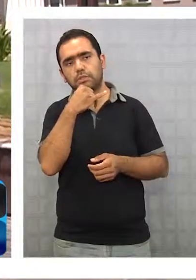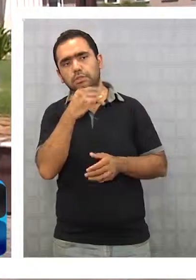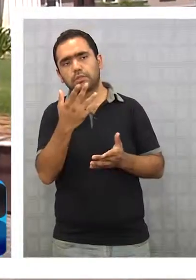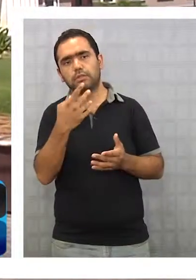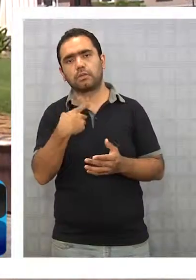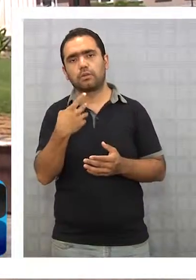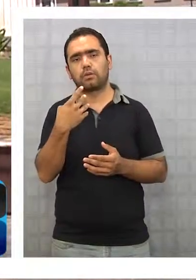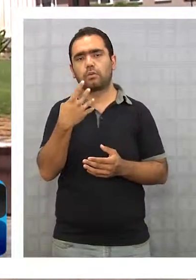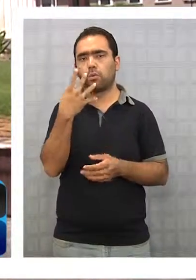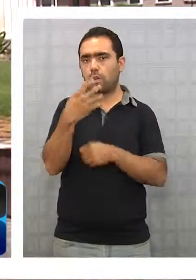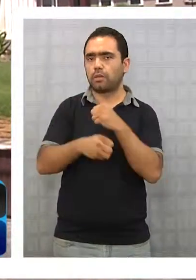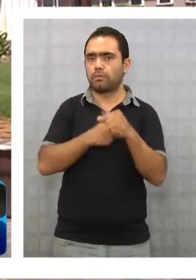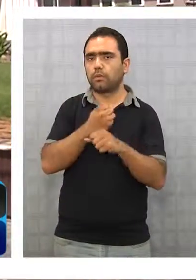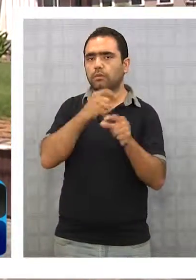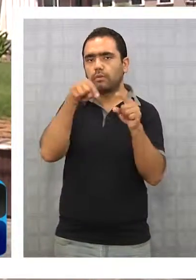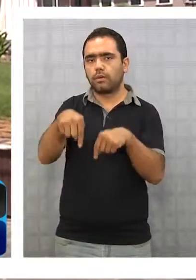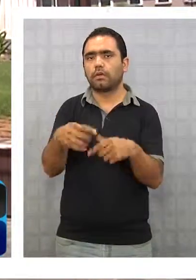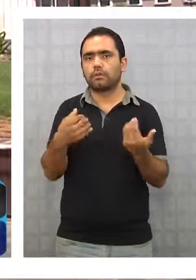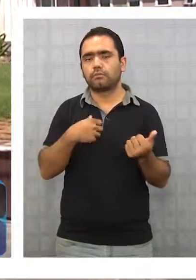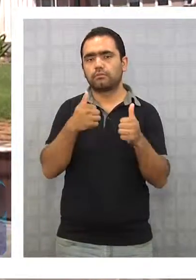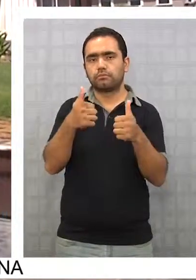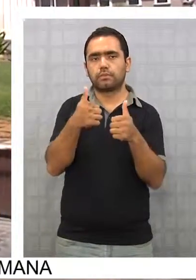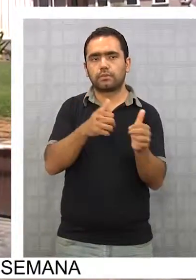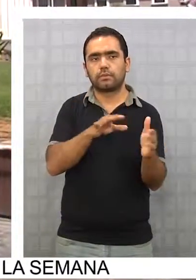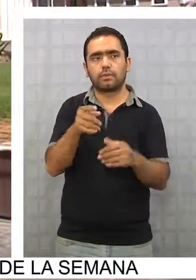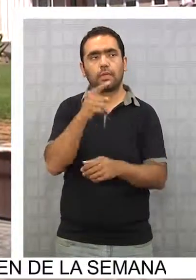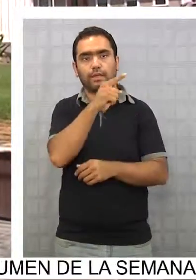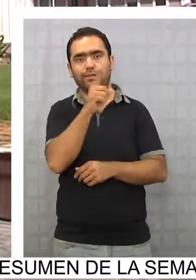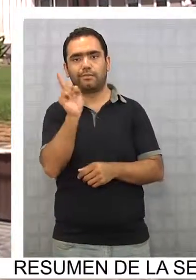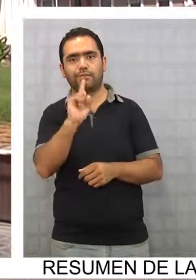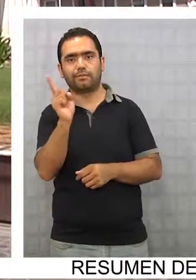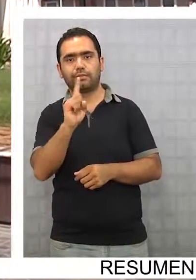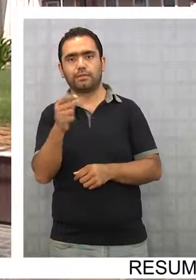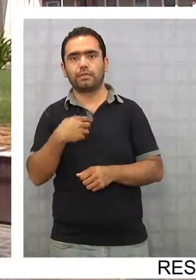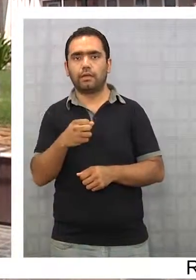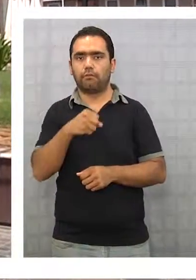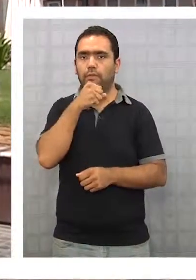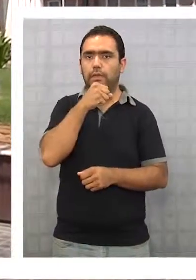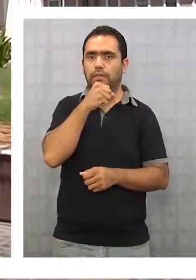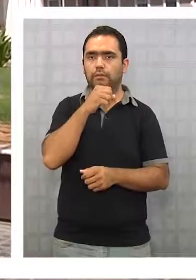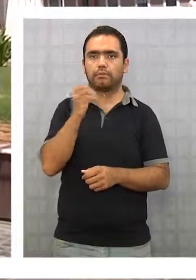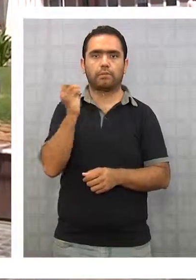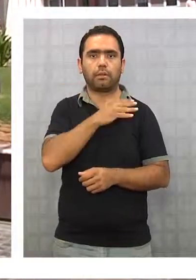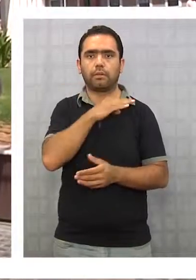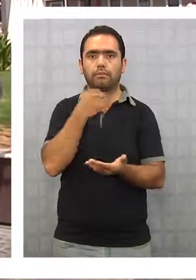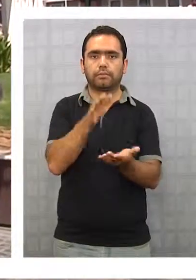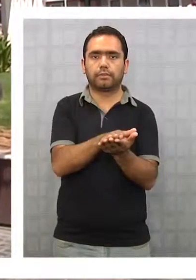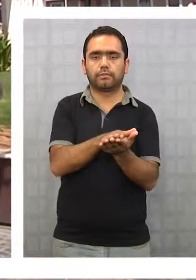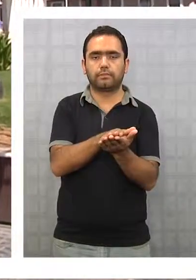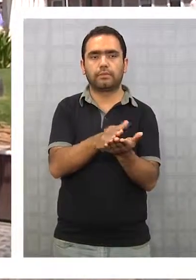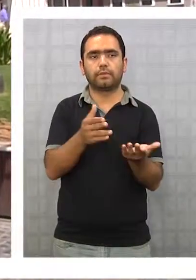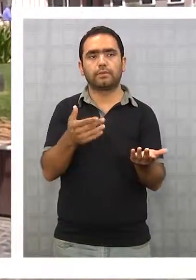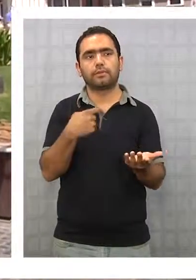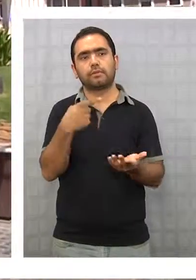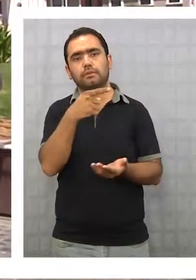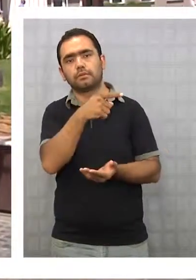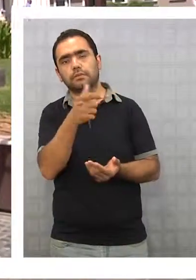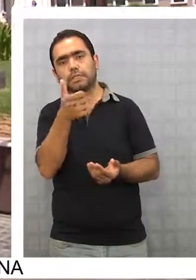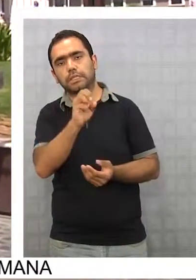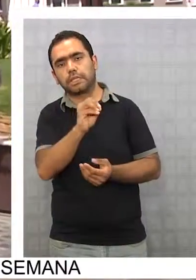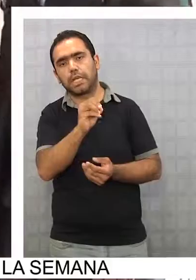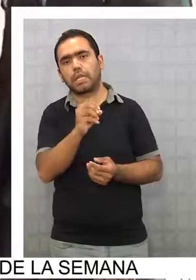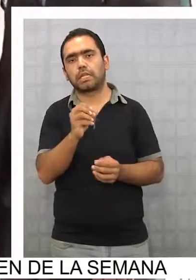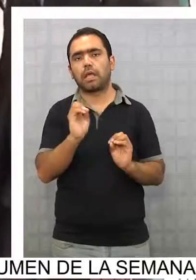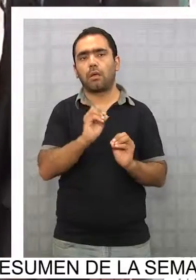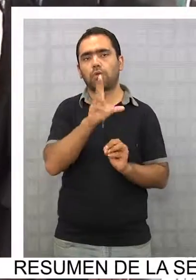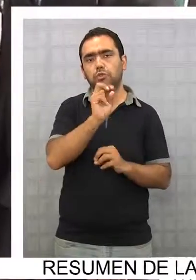estoy cuatro años acá con mi mujer. Entonces, allá no, pues allá llega la edad y se van nomás, una edad prudente, digo yo, para vivir 70, 80